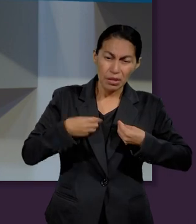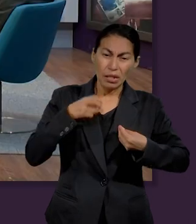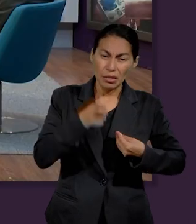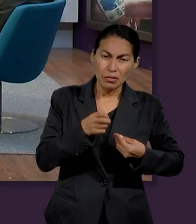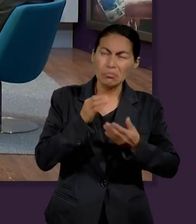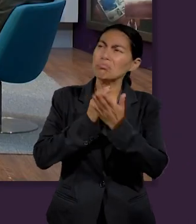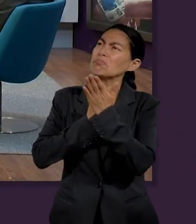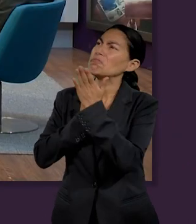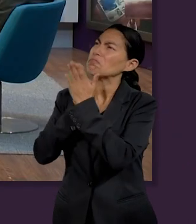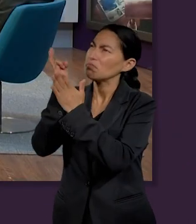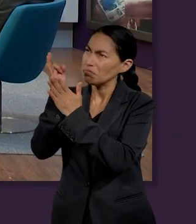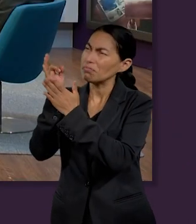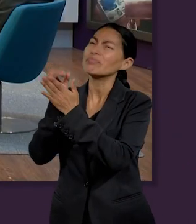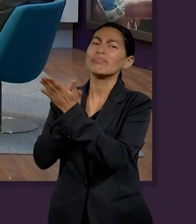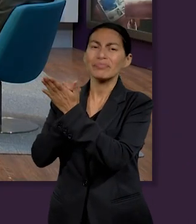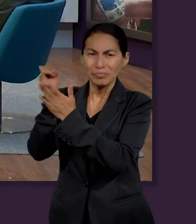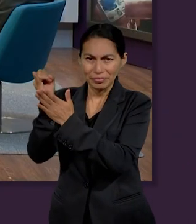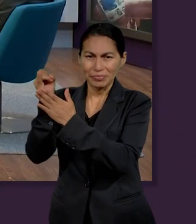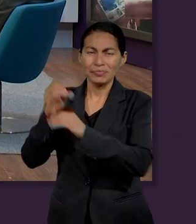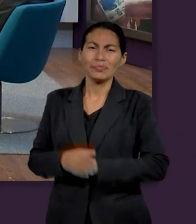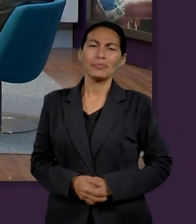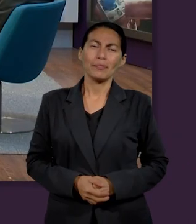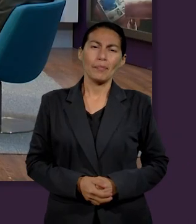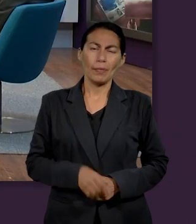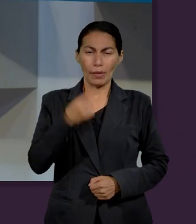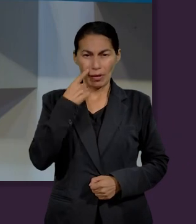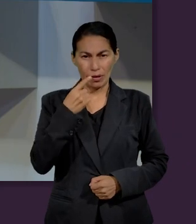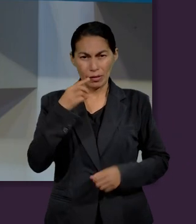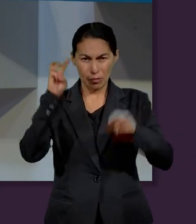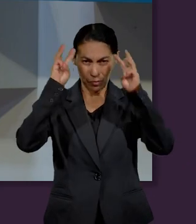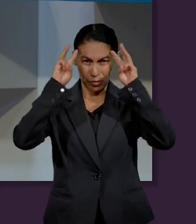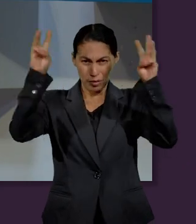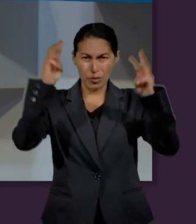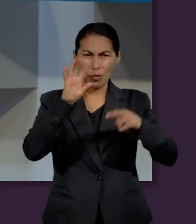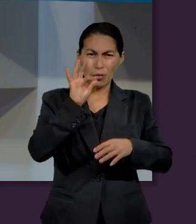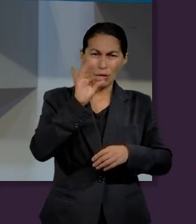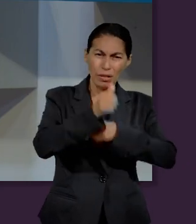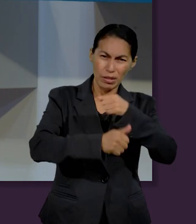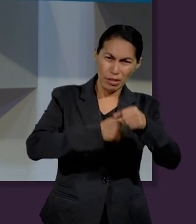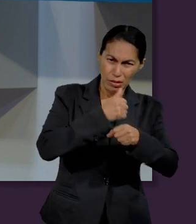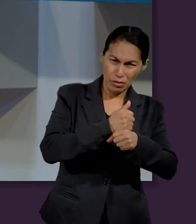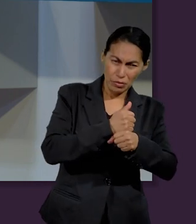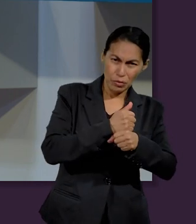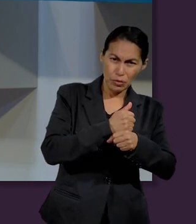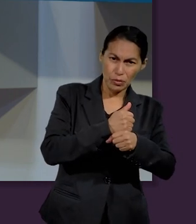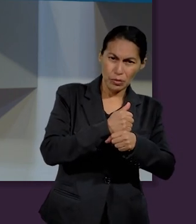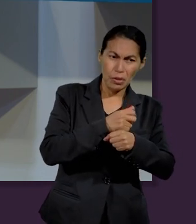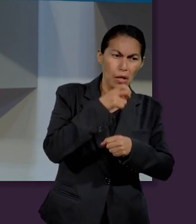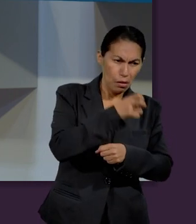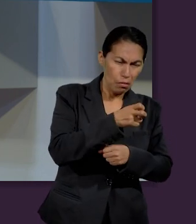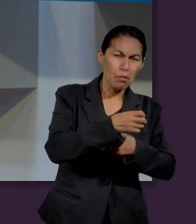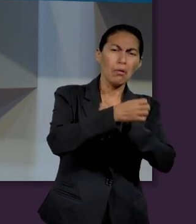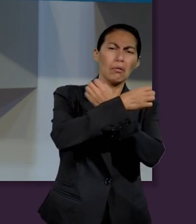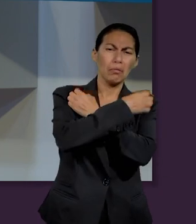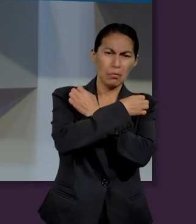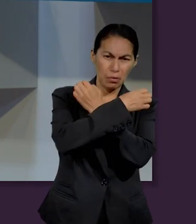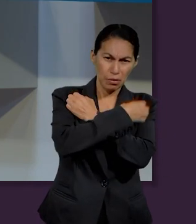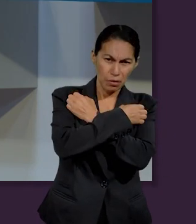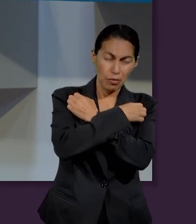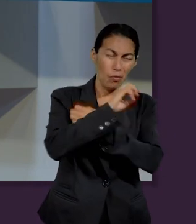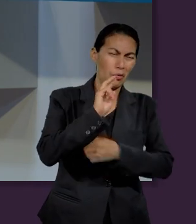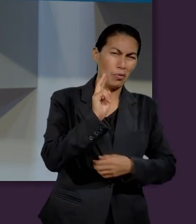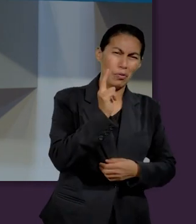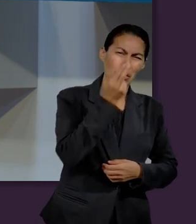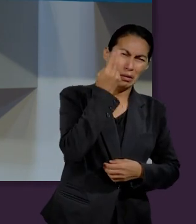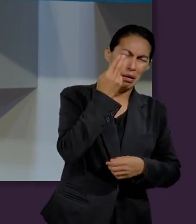tierra pero Moisés surge con una historia bastante interesante porque los primeros 40 años de su vida él fue educado